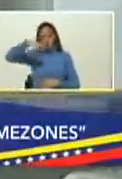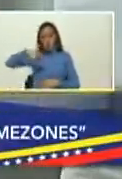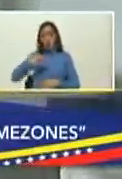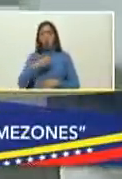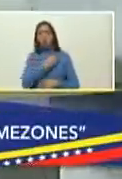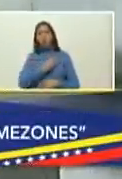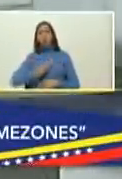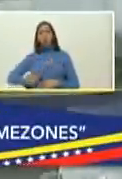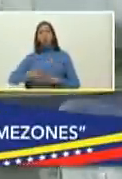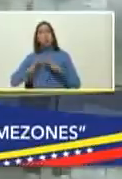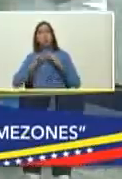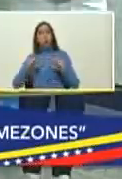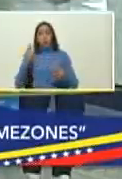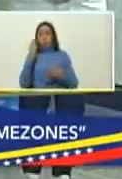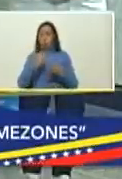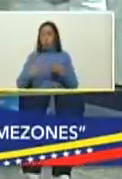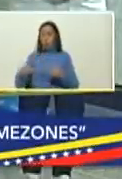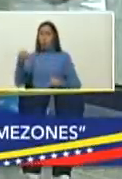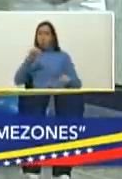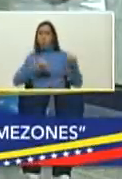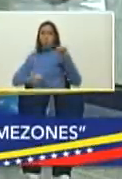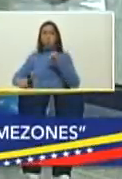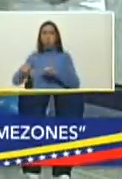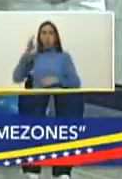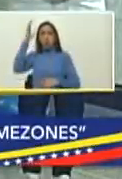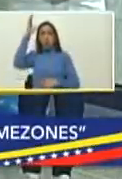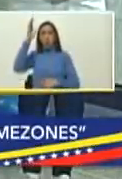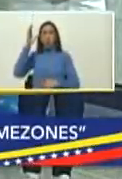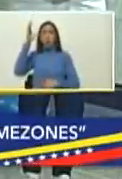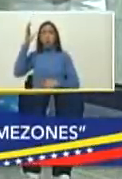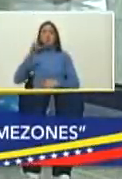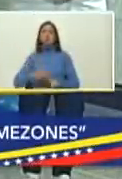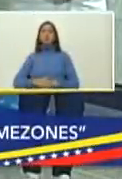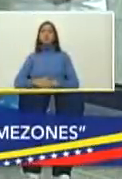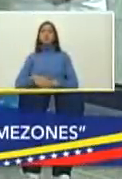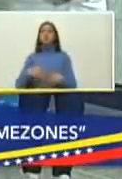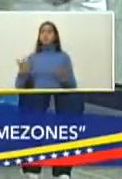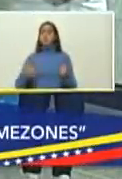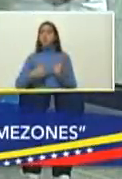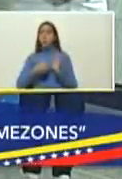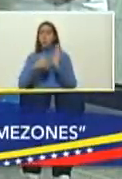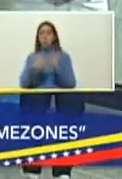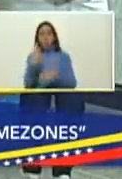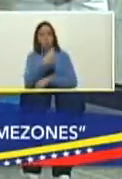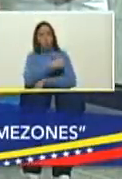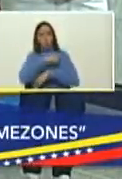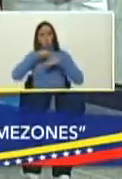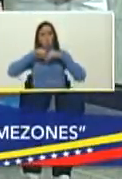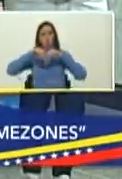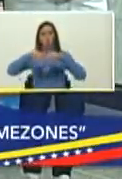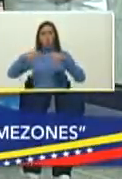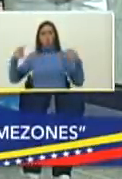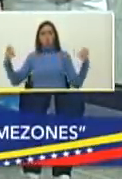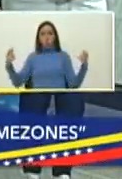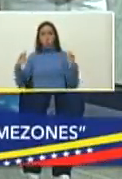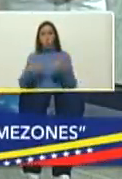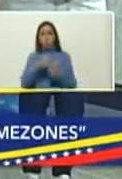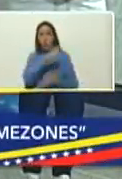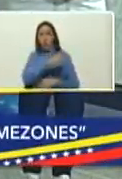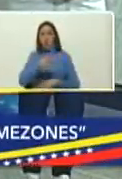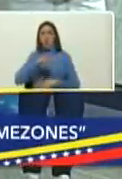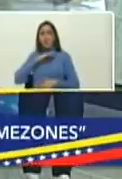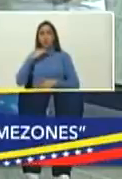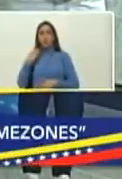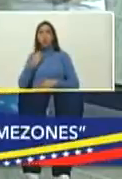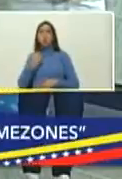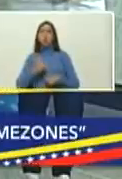con todo lo que son los elementos científicos del conocimiento bueno demostró que con la vacunación iban a bajar todos los casos y así estamos